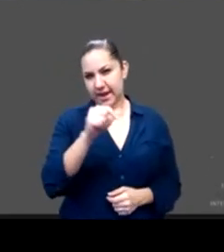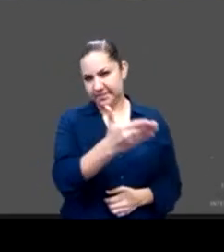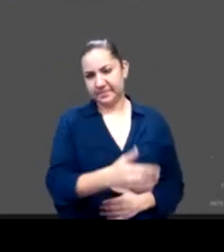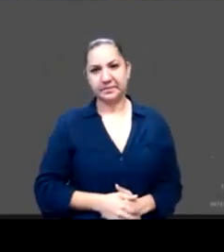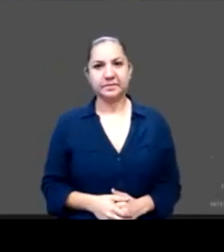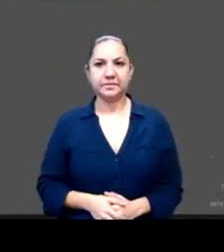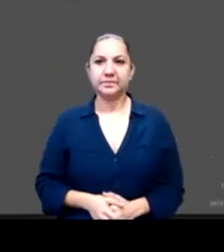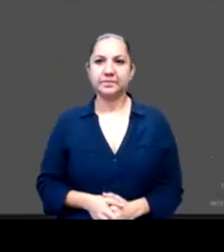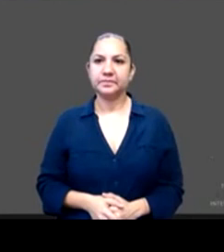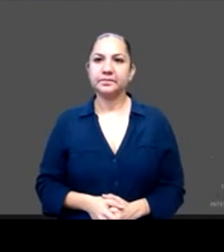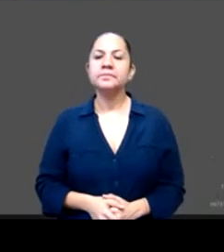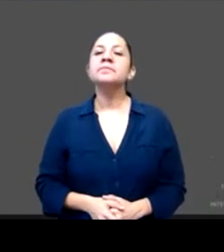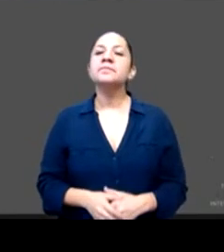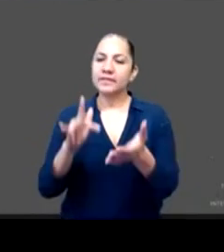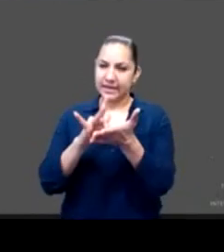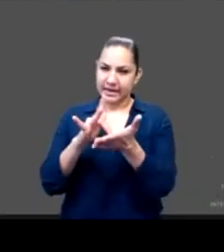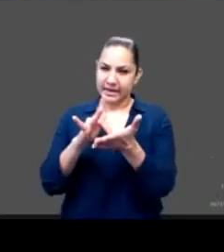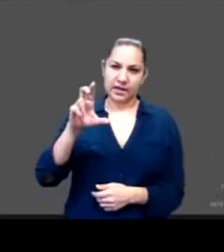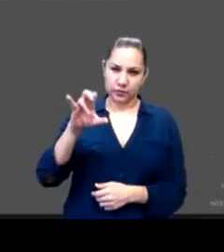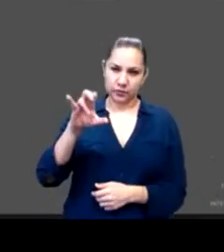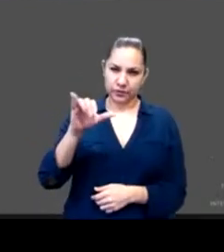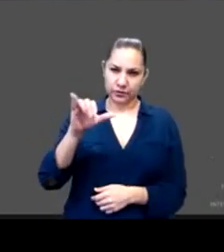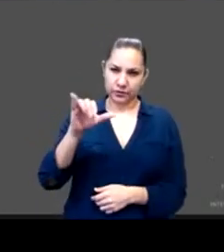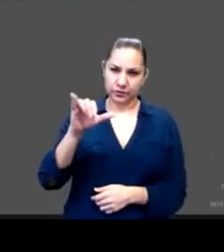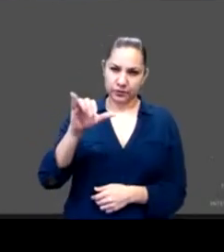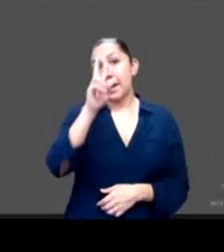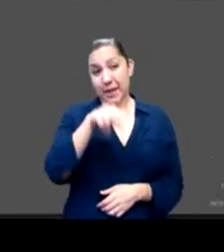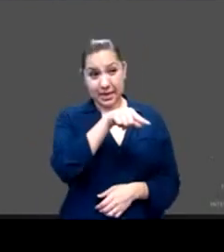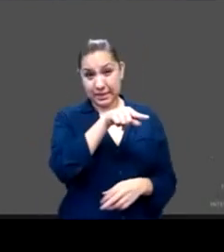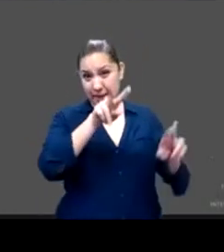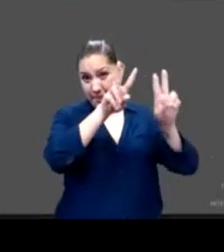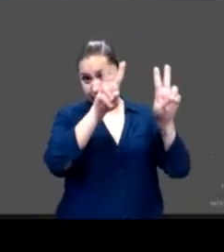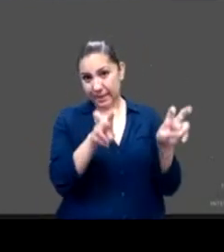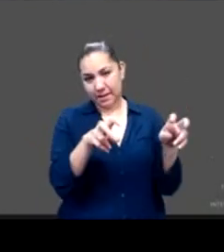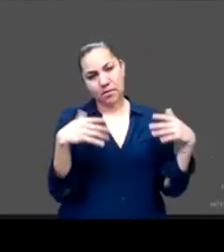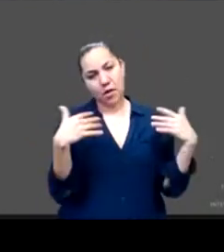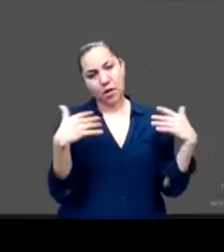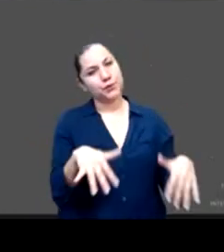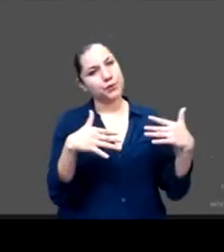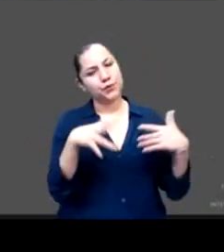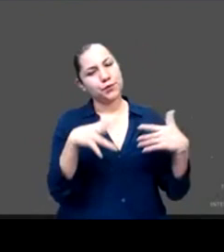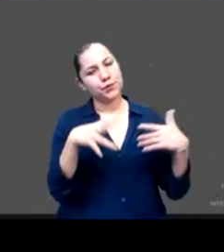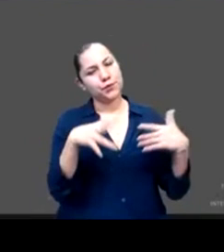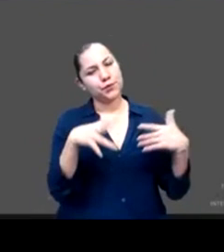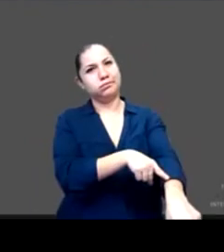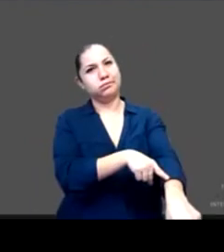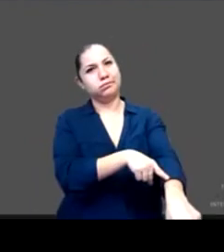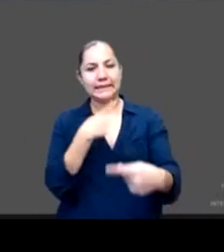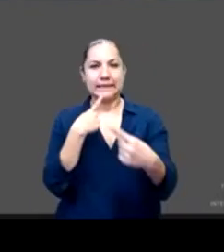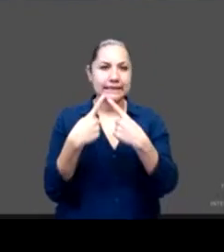Muchas gracias, Lucia. Yo creo que este tema da para una discusión muy amplia, pero sí quisiera